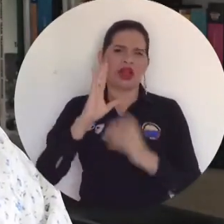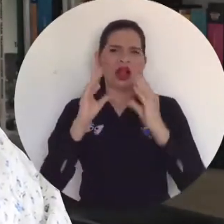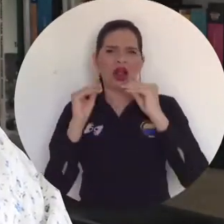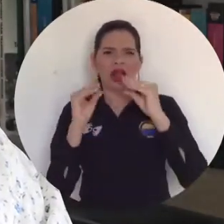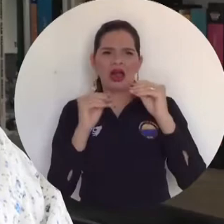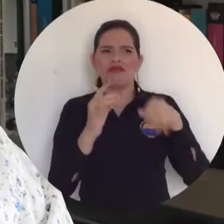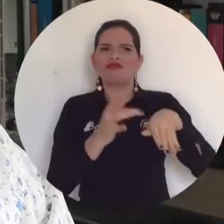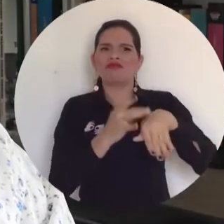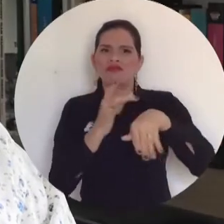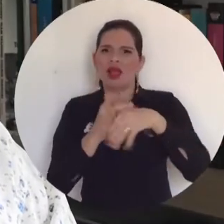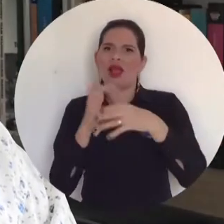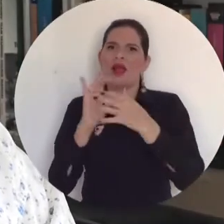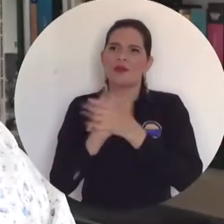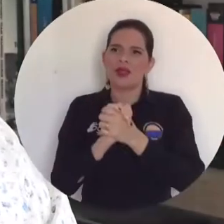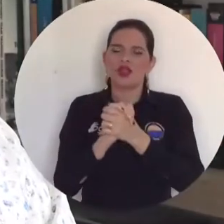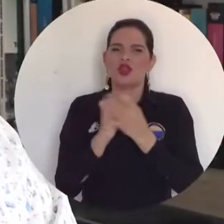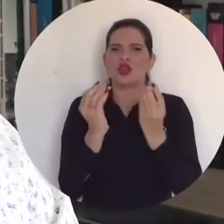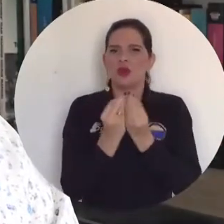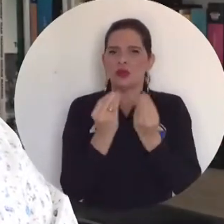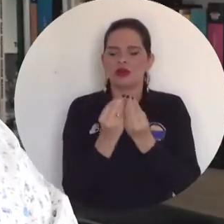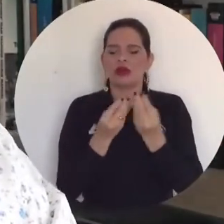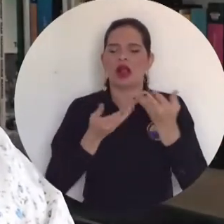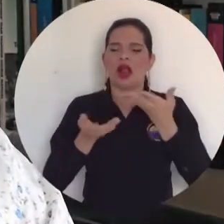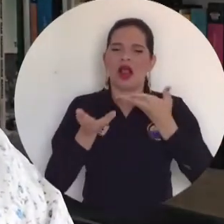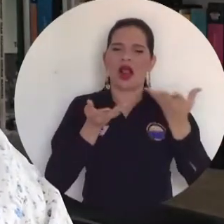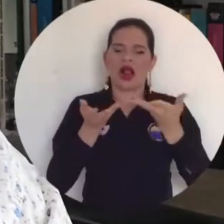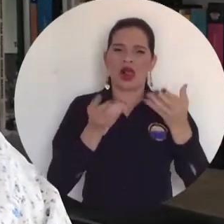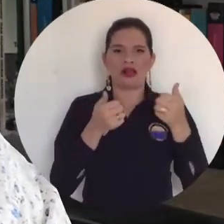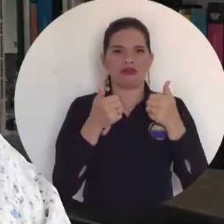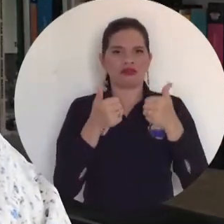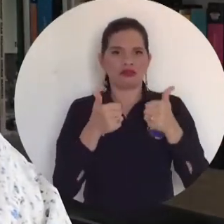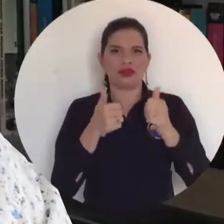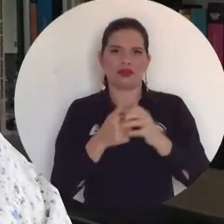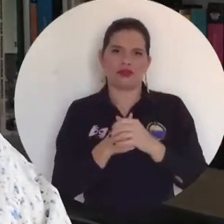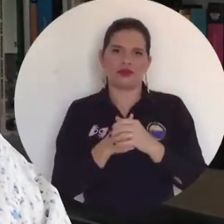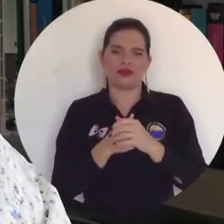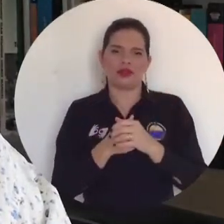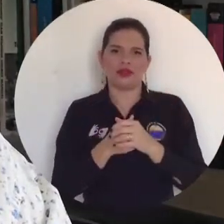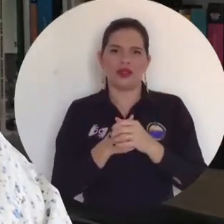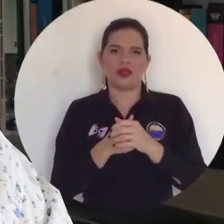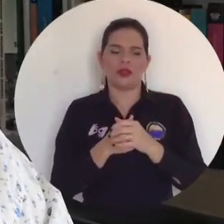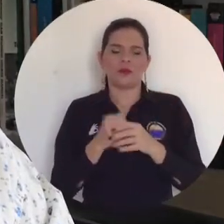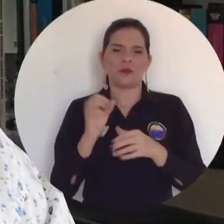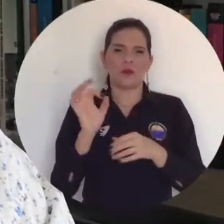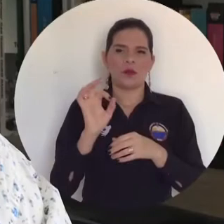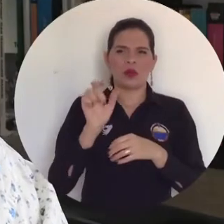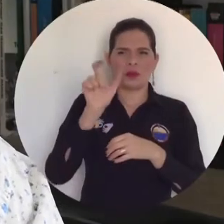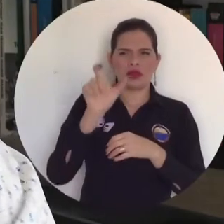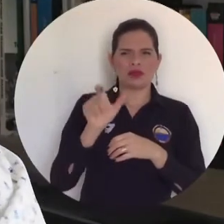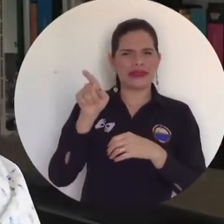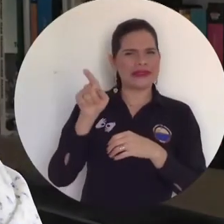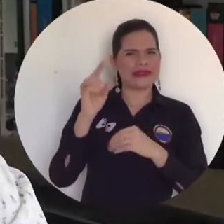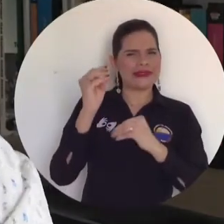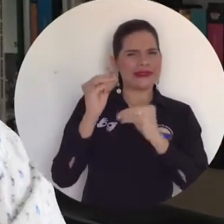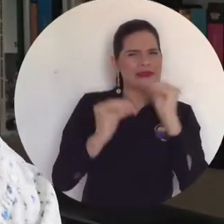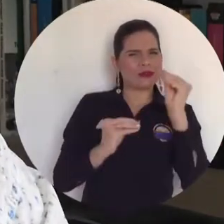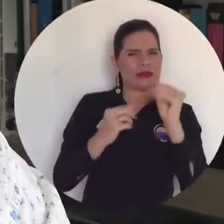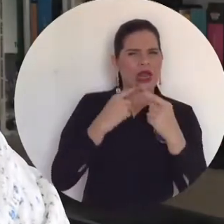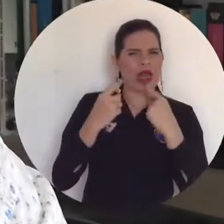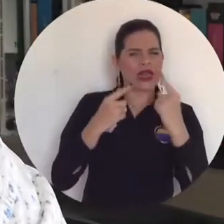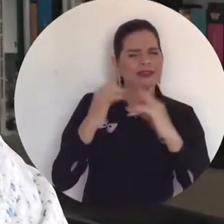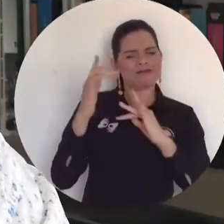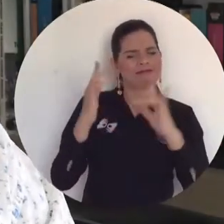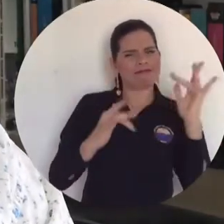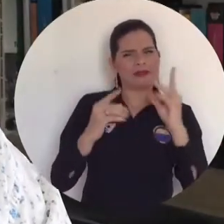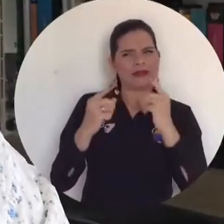desee, motivemos y convoquemos a nuestros amigos y a nuestros compañeros. Escuchemos las voces